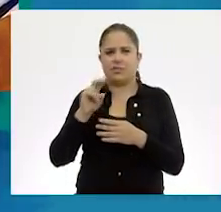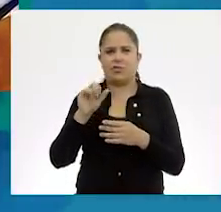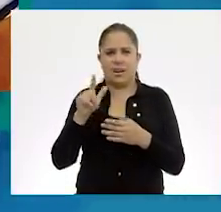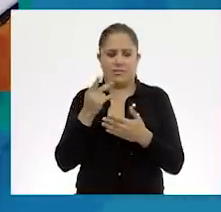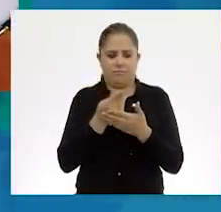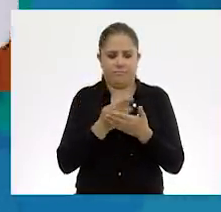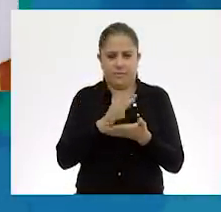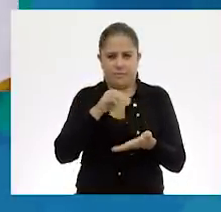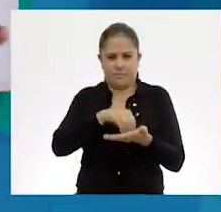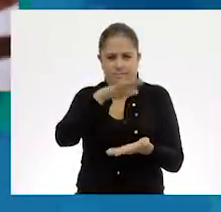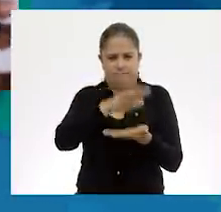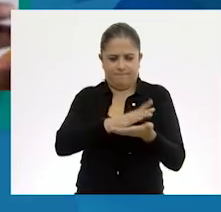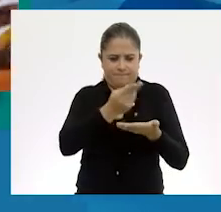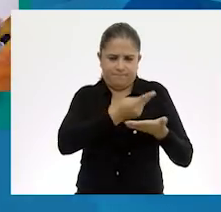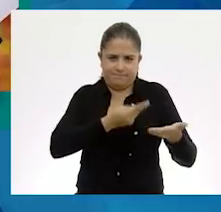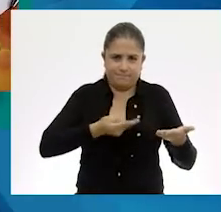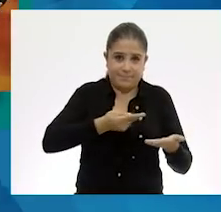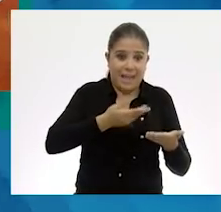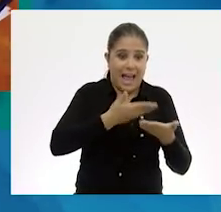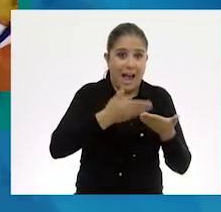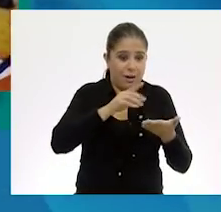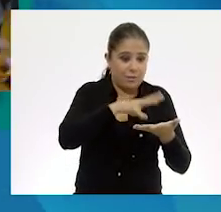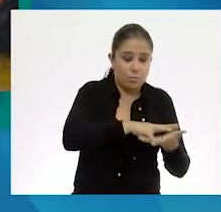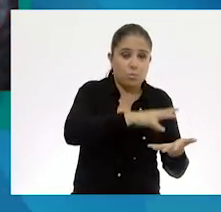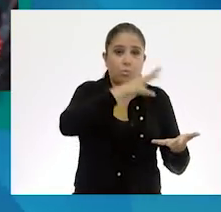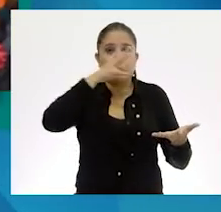Ahora, pasaremos a la forma tridimensional.